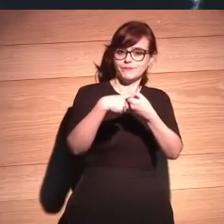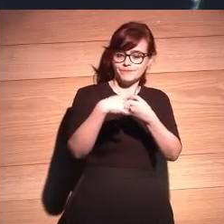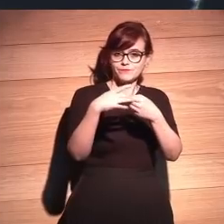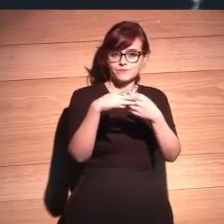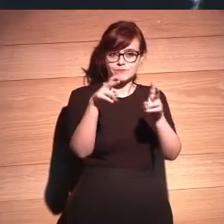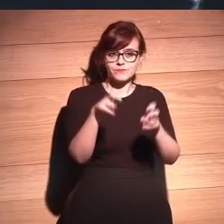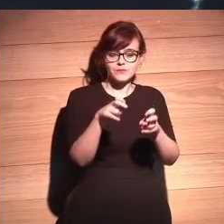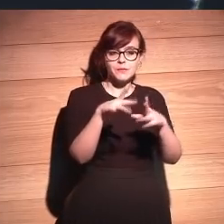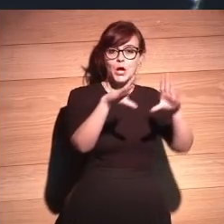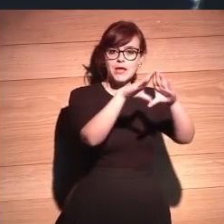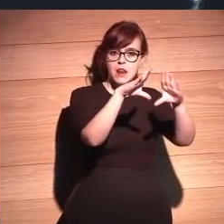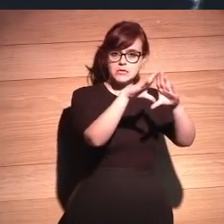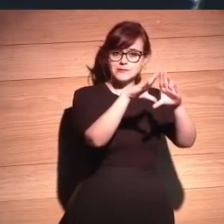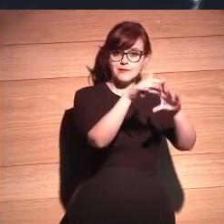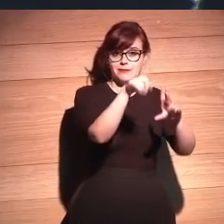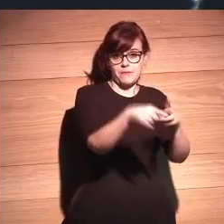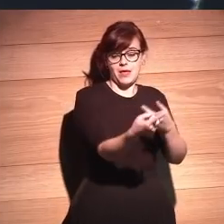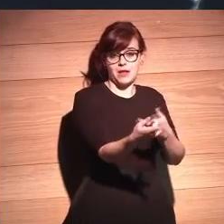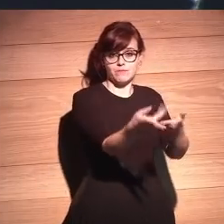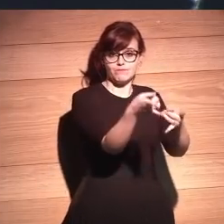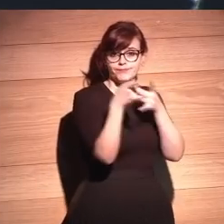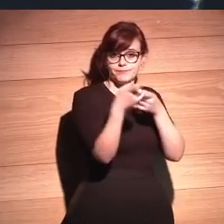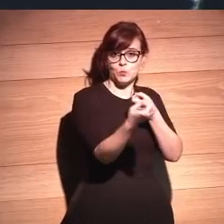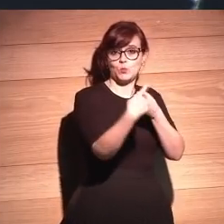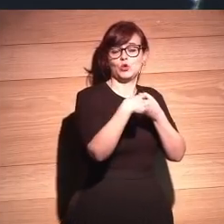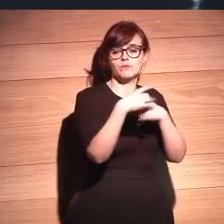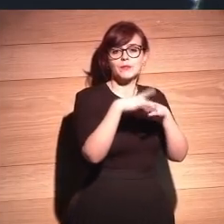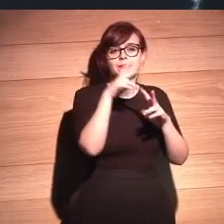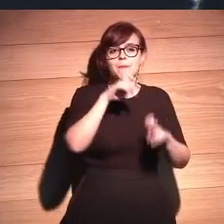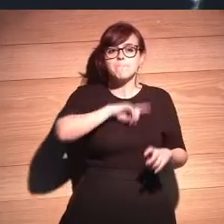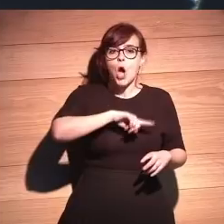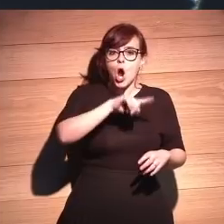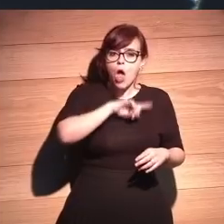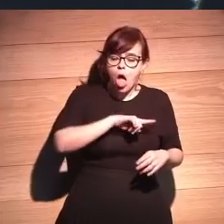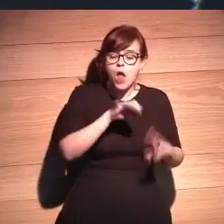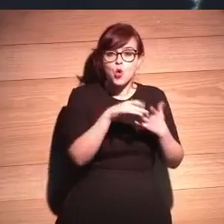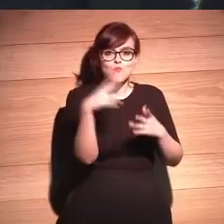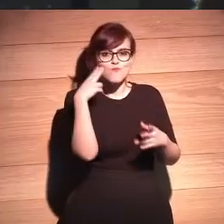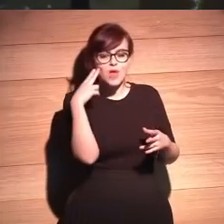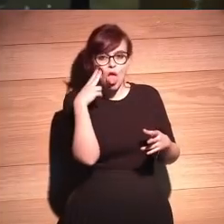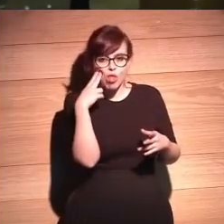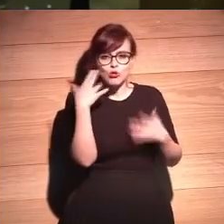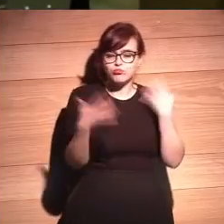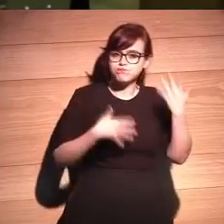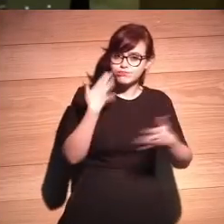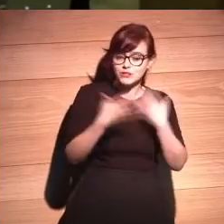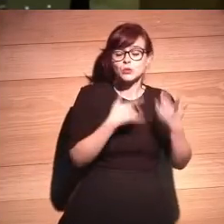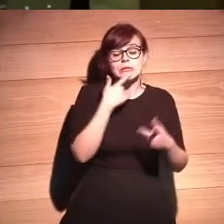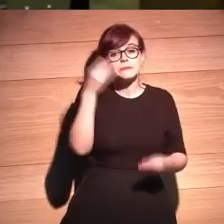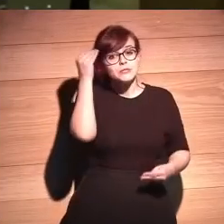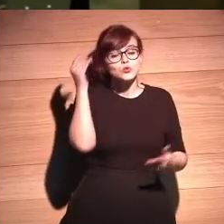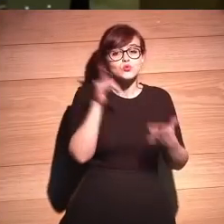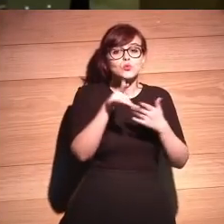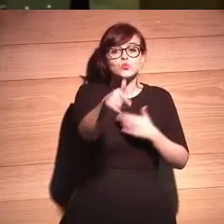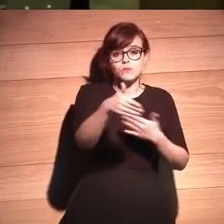campo campo iglesia también es importante verle todo el tema moral que hay detrás y el miedo que hay detrás de esto seguramente tú a la